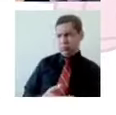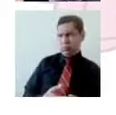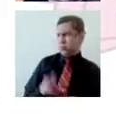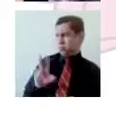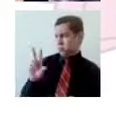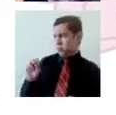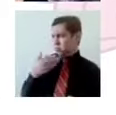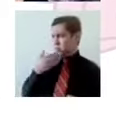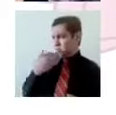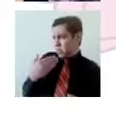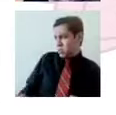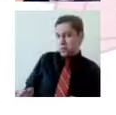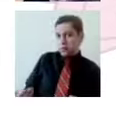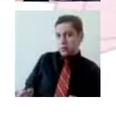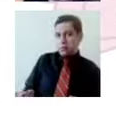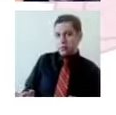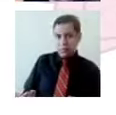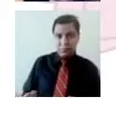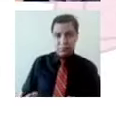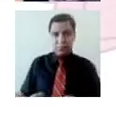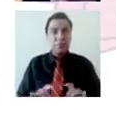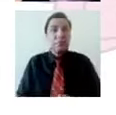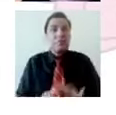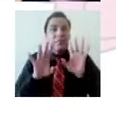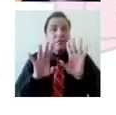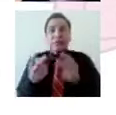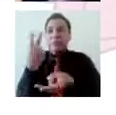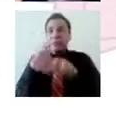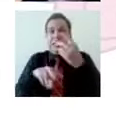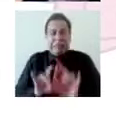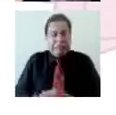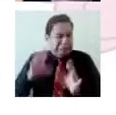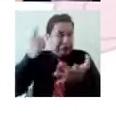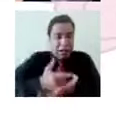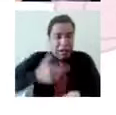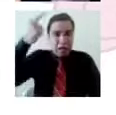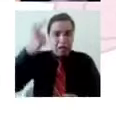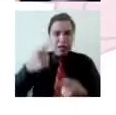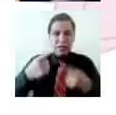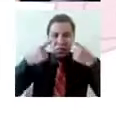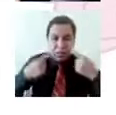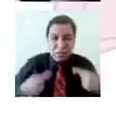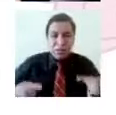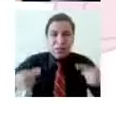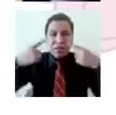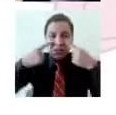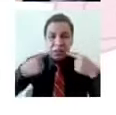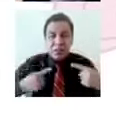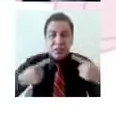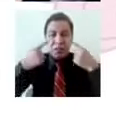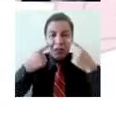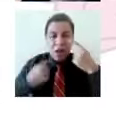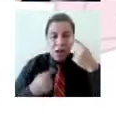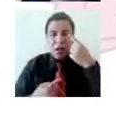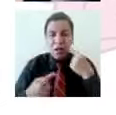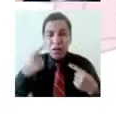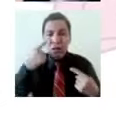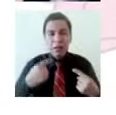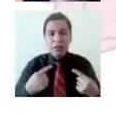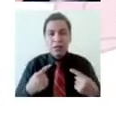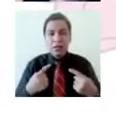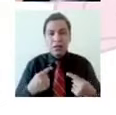la conducta del llanto. ¿Ok? Y entonces, ¿qué voy a hacer? Voy a evitar llorar, voy a evitar